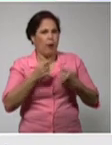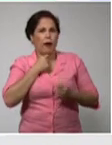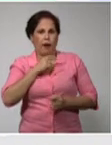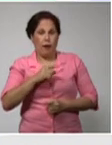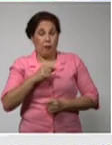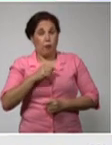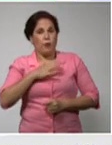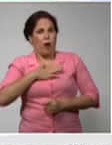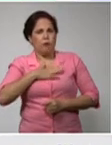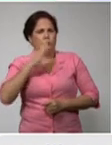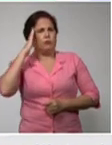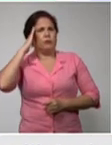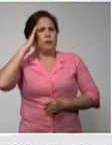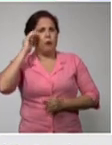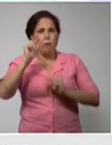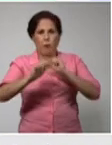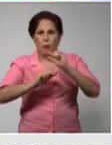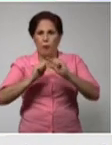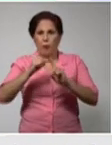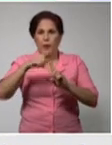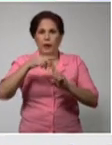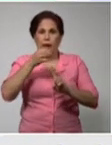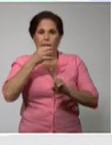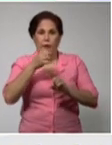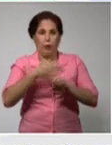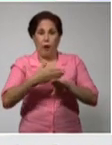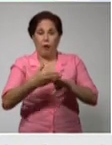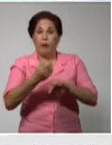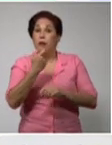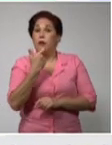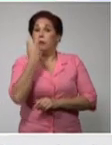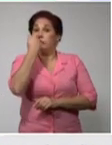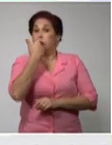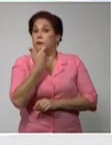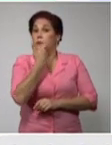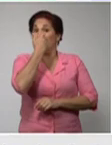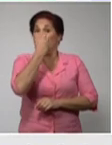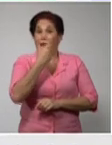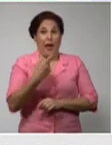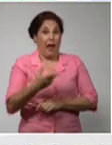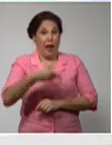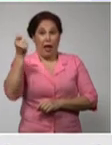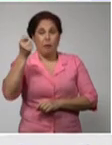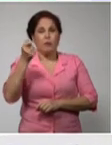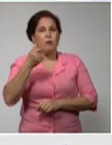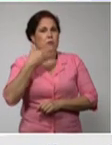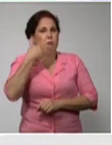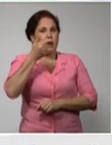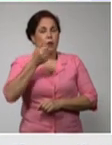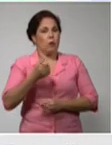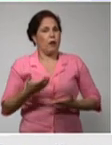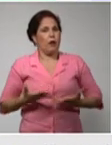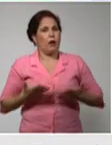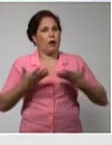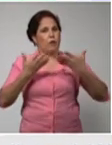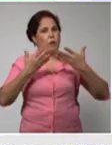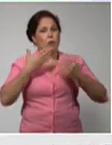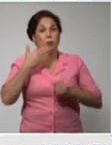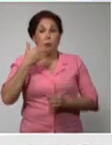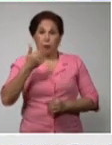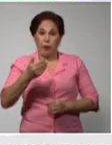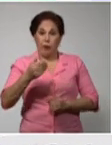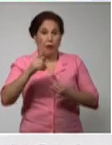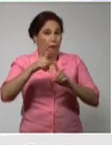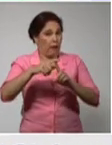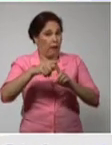inicias el tratamiento desde los primeros momentos pues el pronóstico es mucho mejor claro la